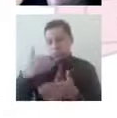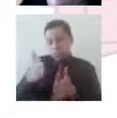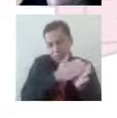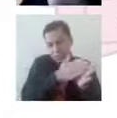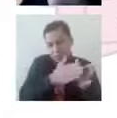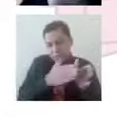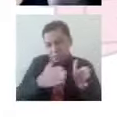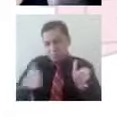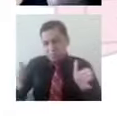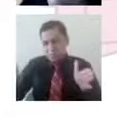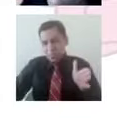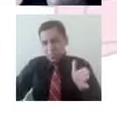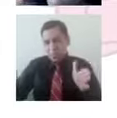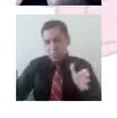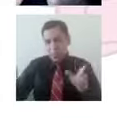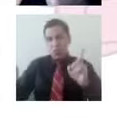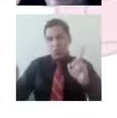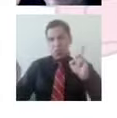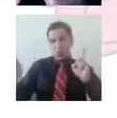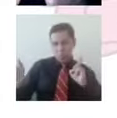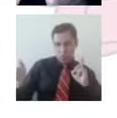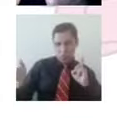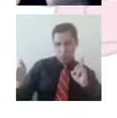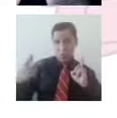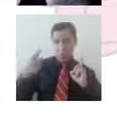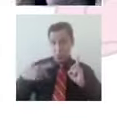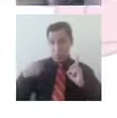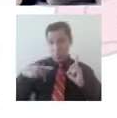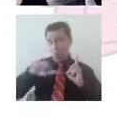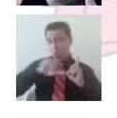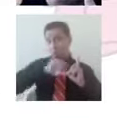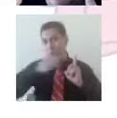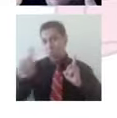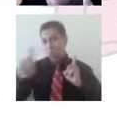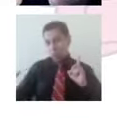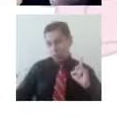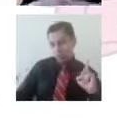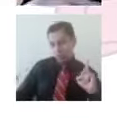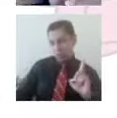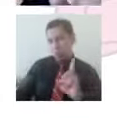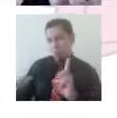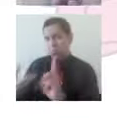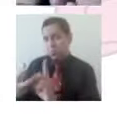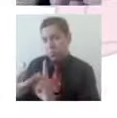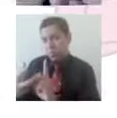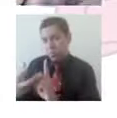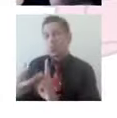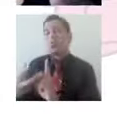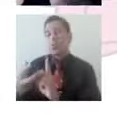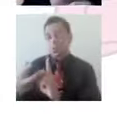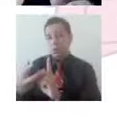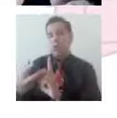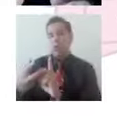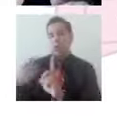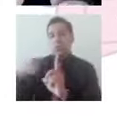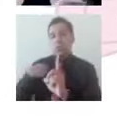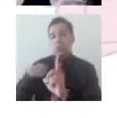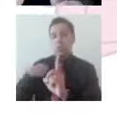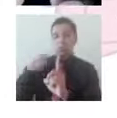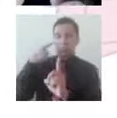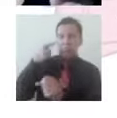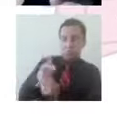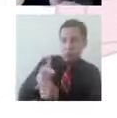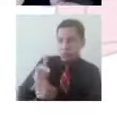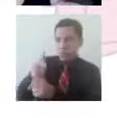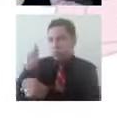existe a partir de la otredad y la otredad existe a partir de Olga. Entonces, aquí hay uno de los momentos muy importantes